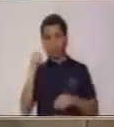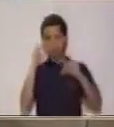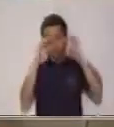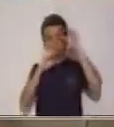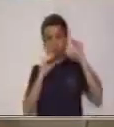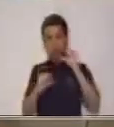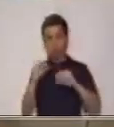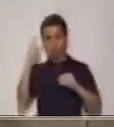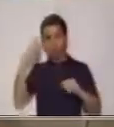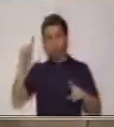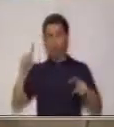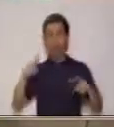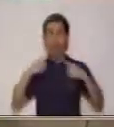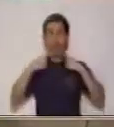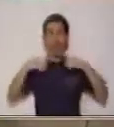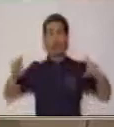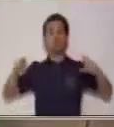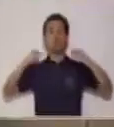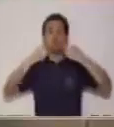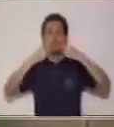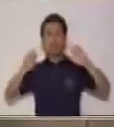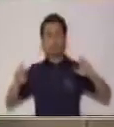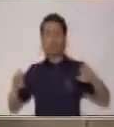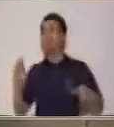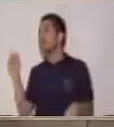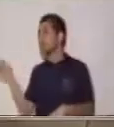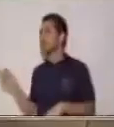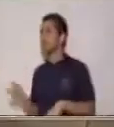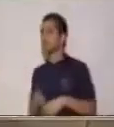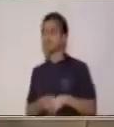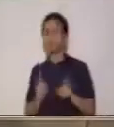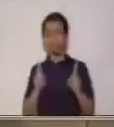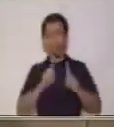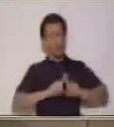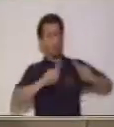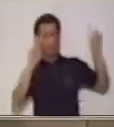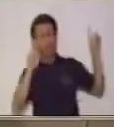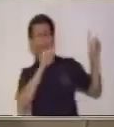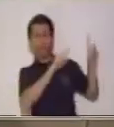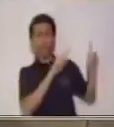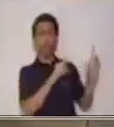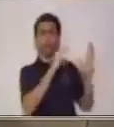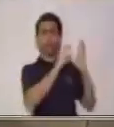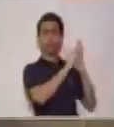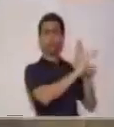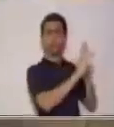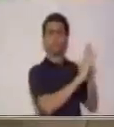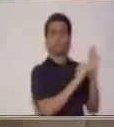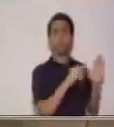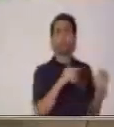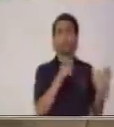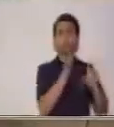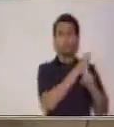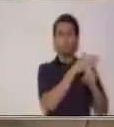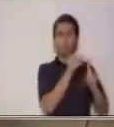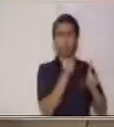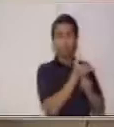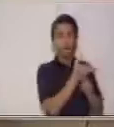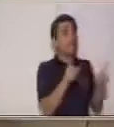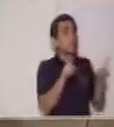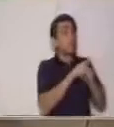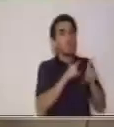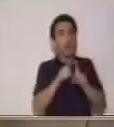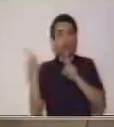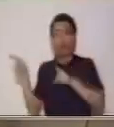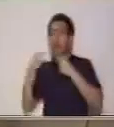en lo que se refiere a un texto persuasivo. Tiene esa estructura.